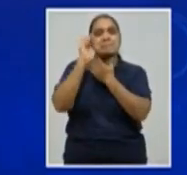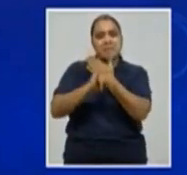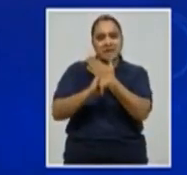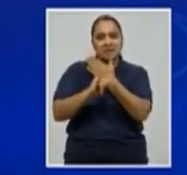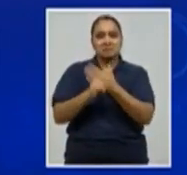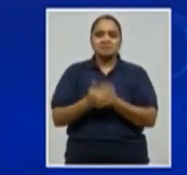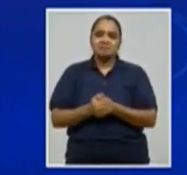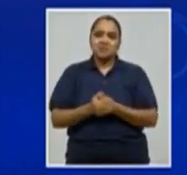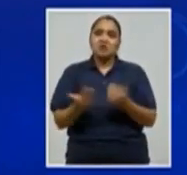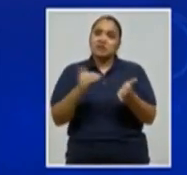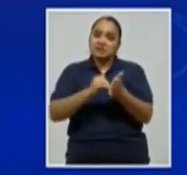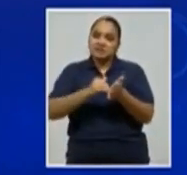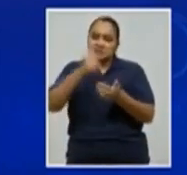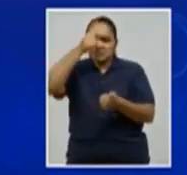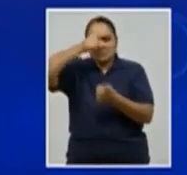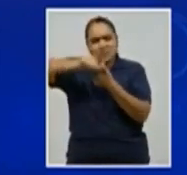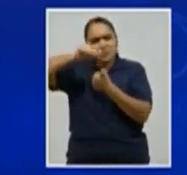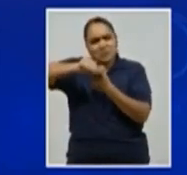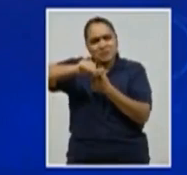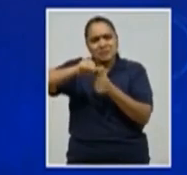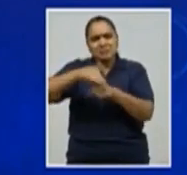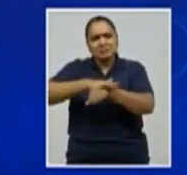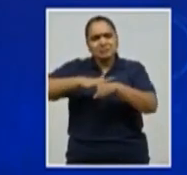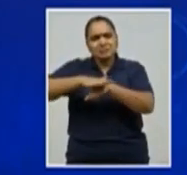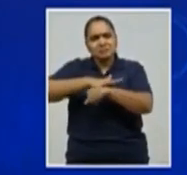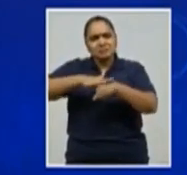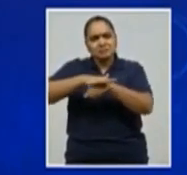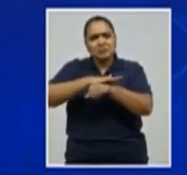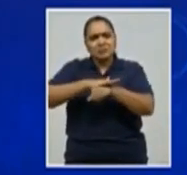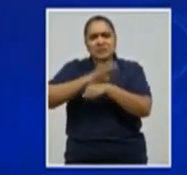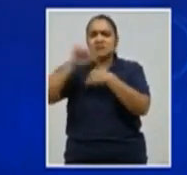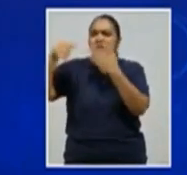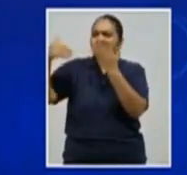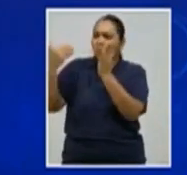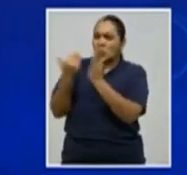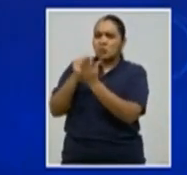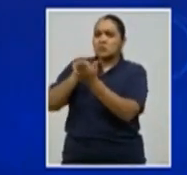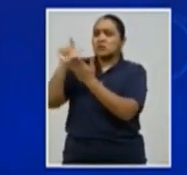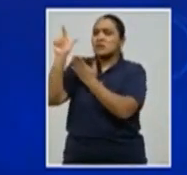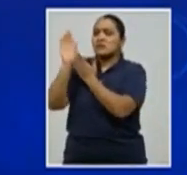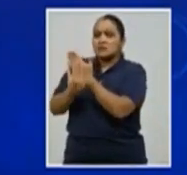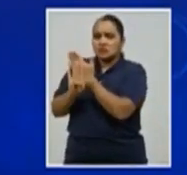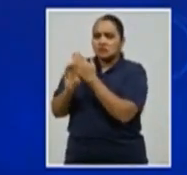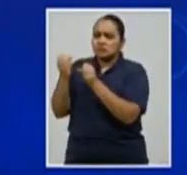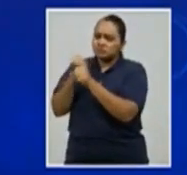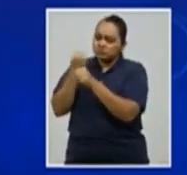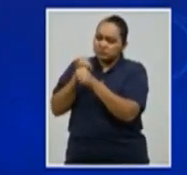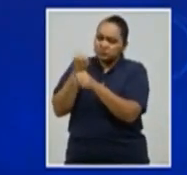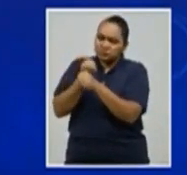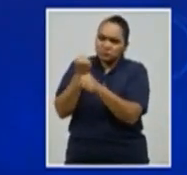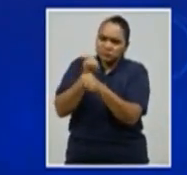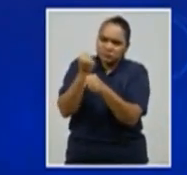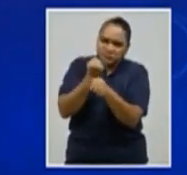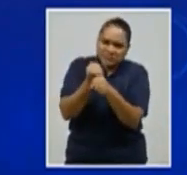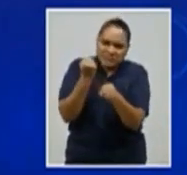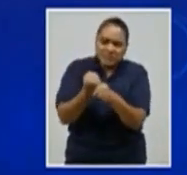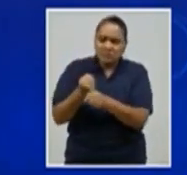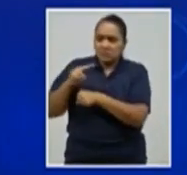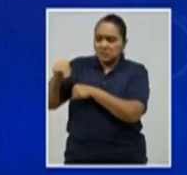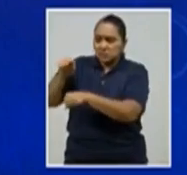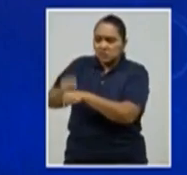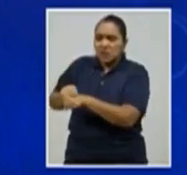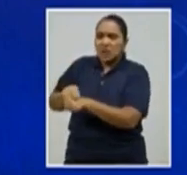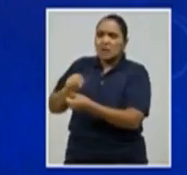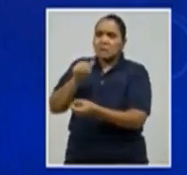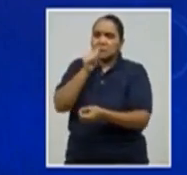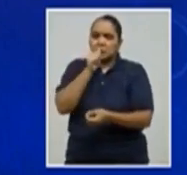haciendo hincapié y un recordatorio. Sabemos que todos los laboratorios están haciendo un enorme esfuerzo. Sabemos que están trabajando